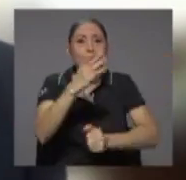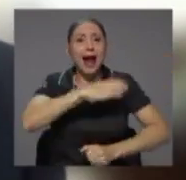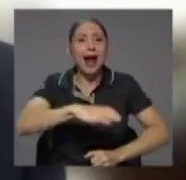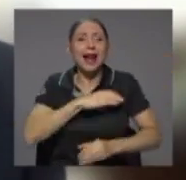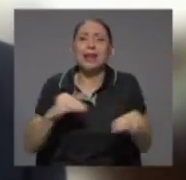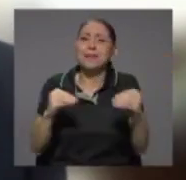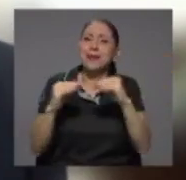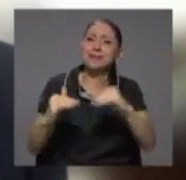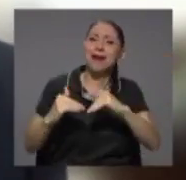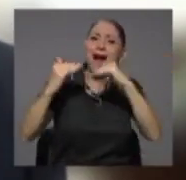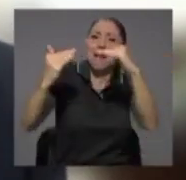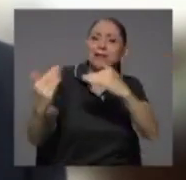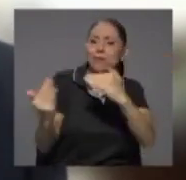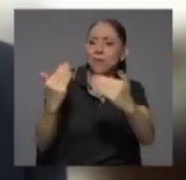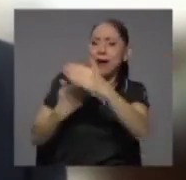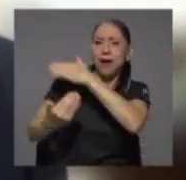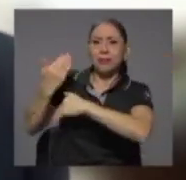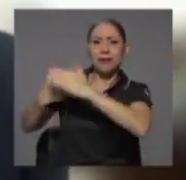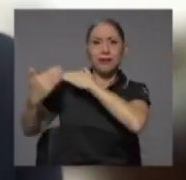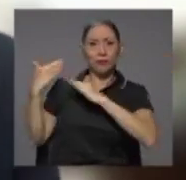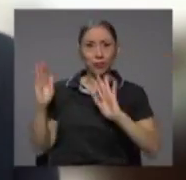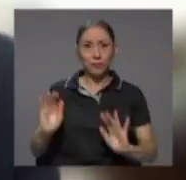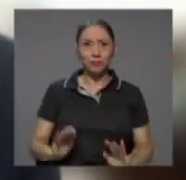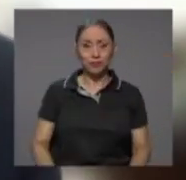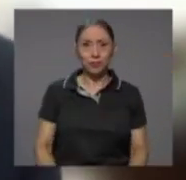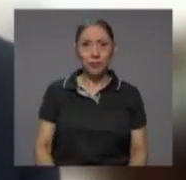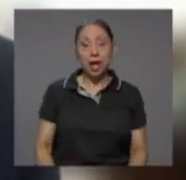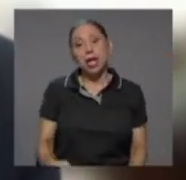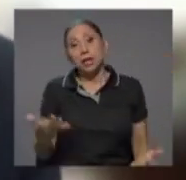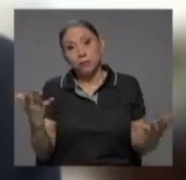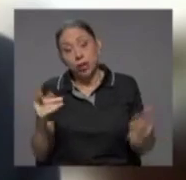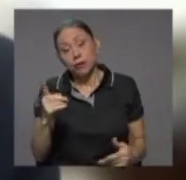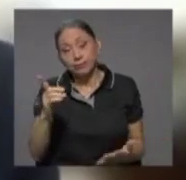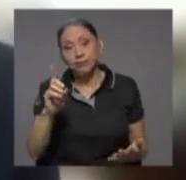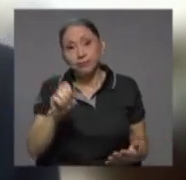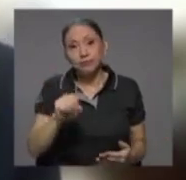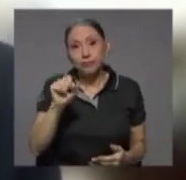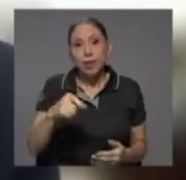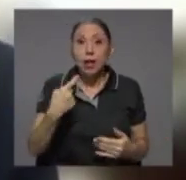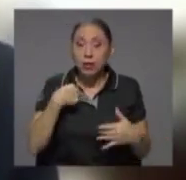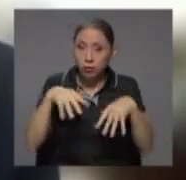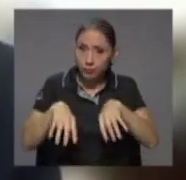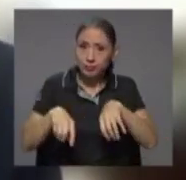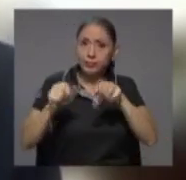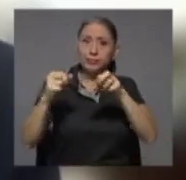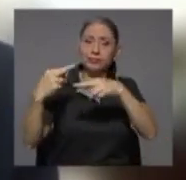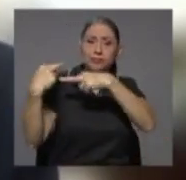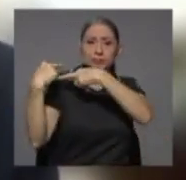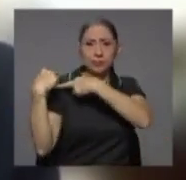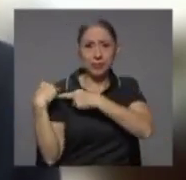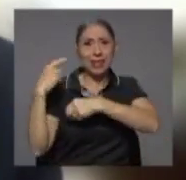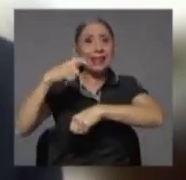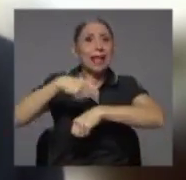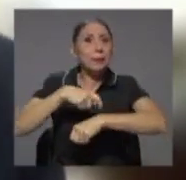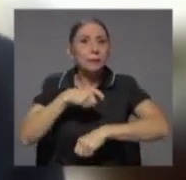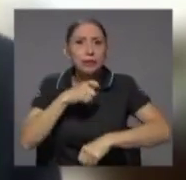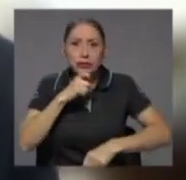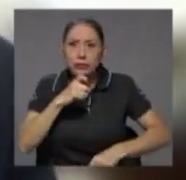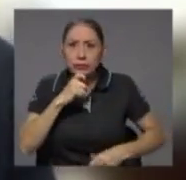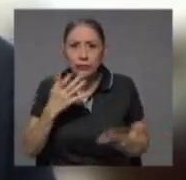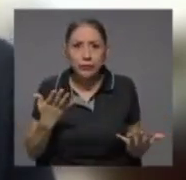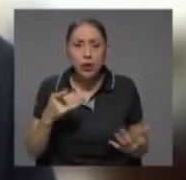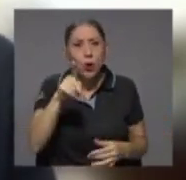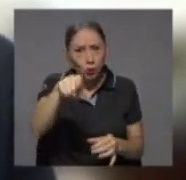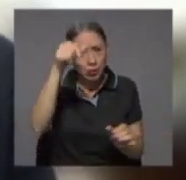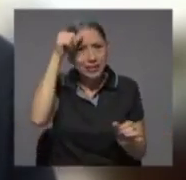la salud anteriormente. Bueno, efectivamente, me tocó esa etapa muy convulsa, ustedes lo